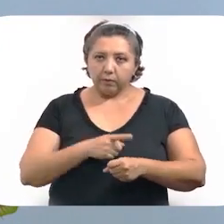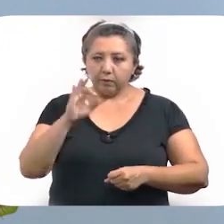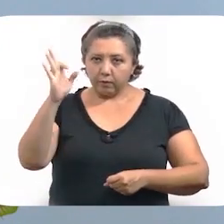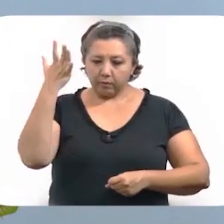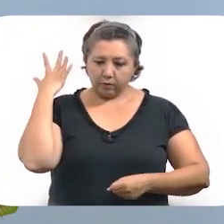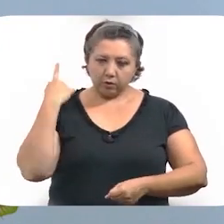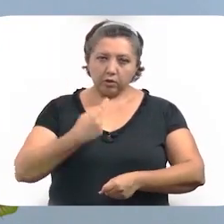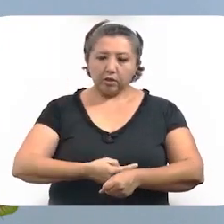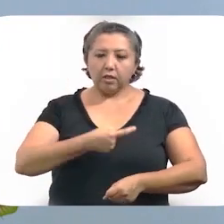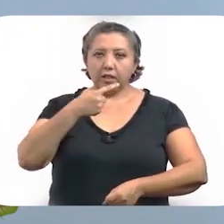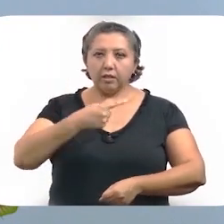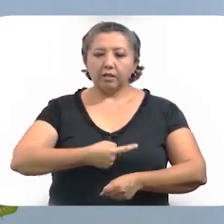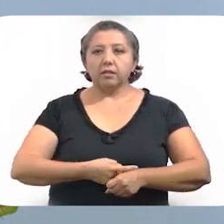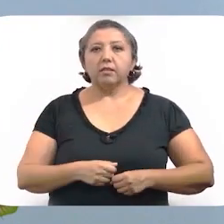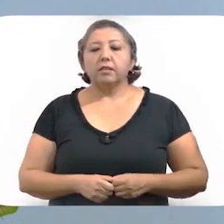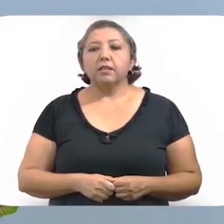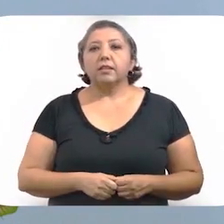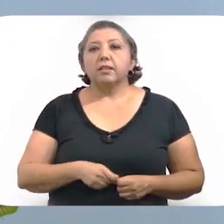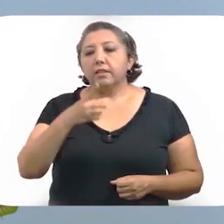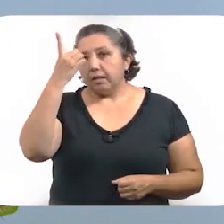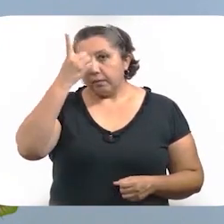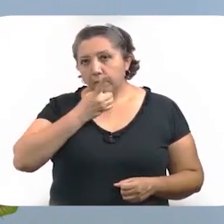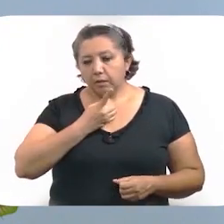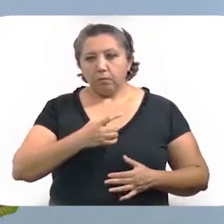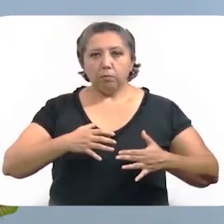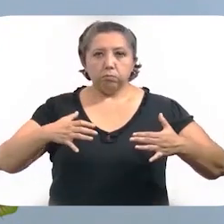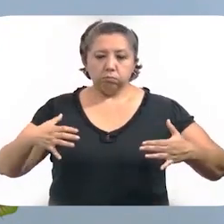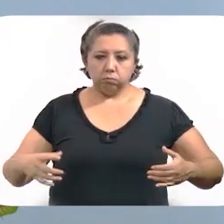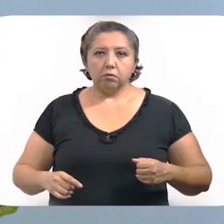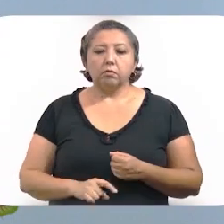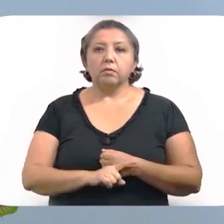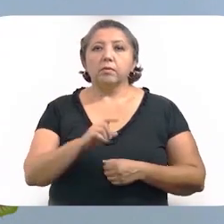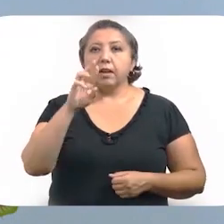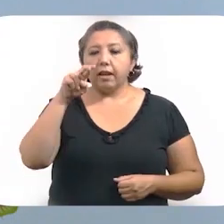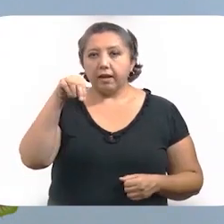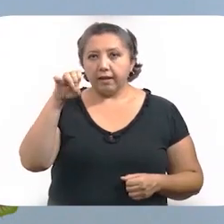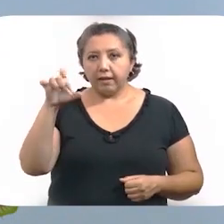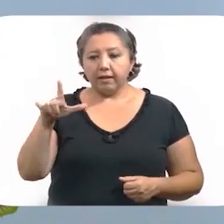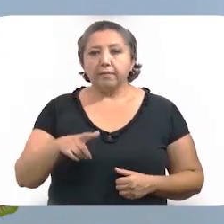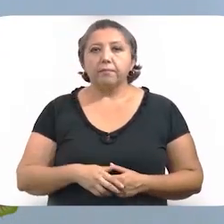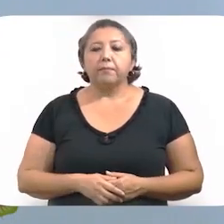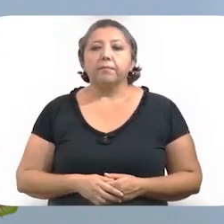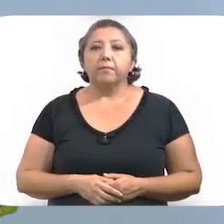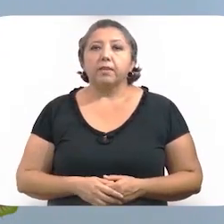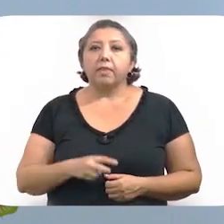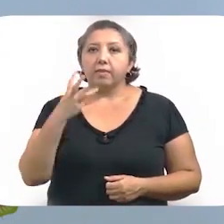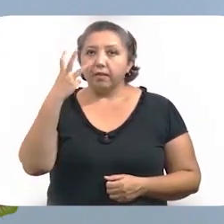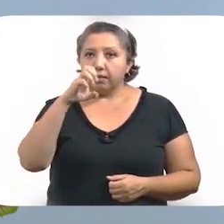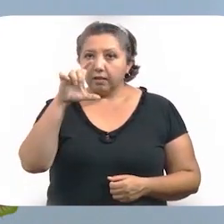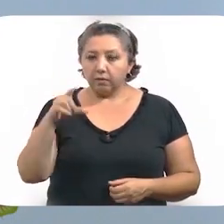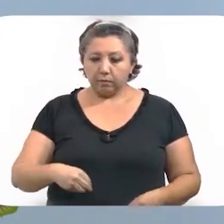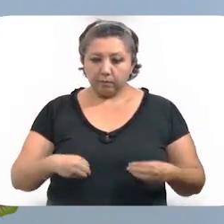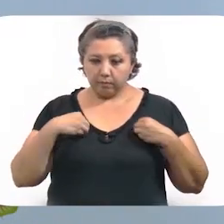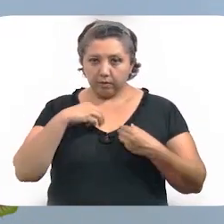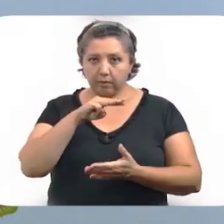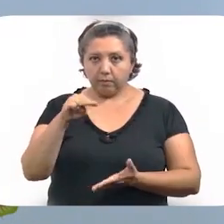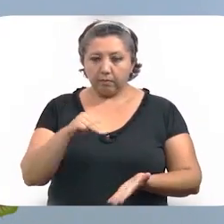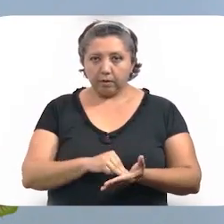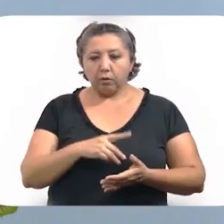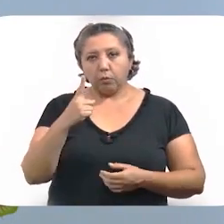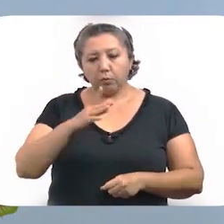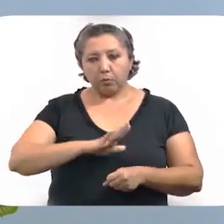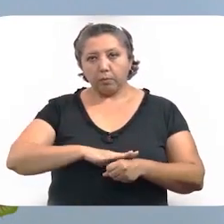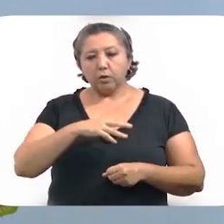enfermedades fueron hipertensión arterial, diabetes, obesidad e insuficiencia renal crónica. Tres de ellos residían en Mérida